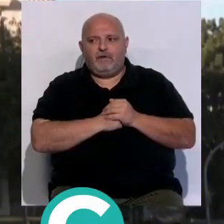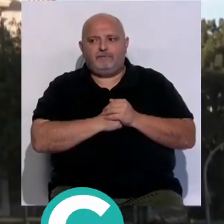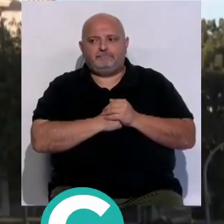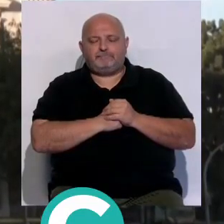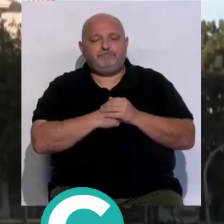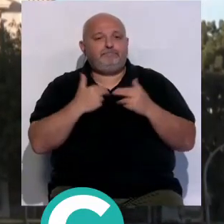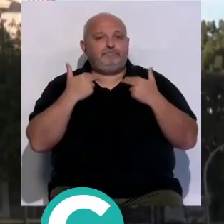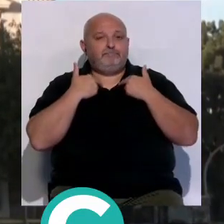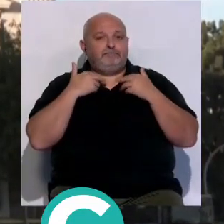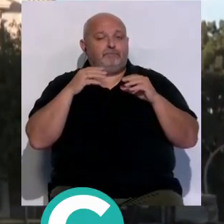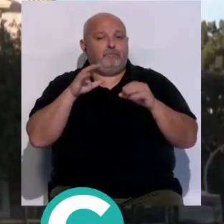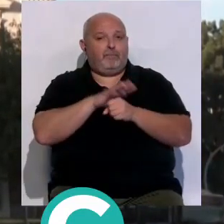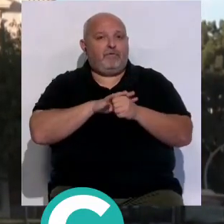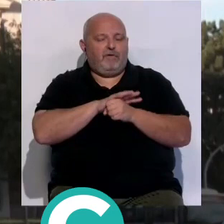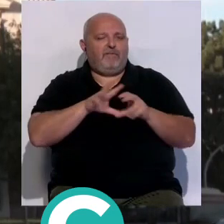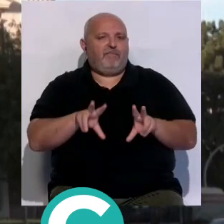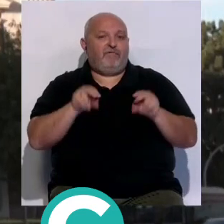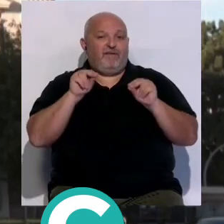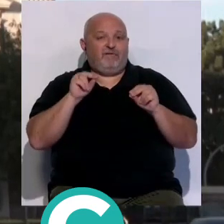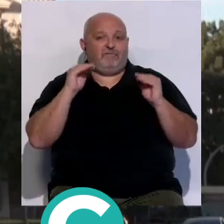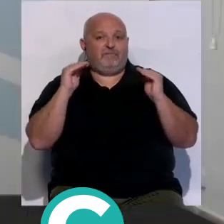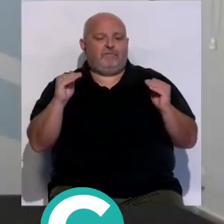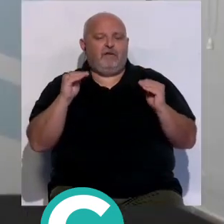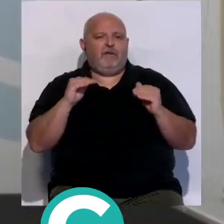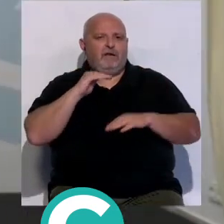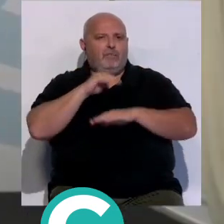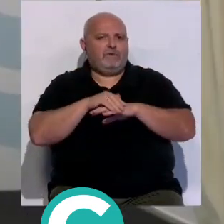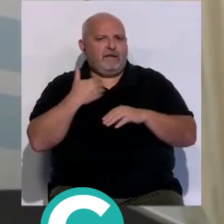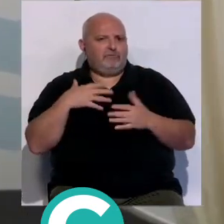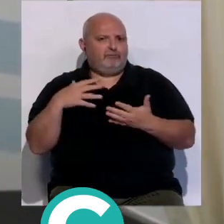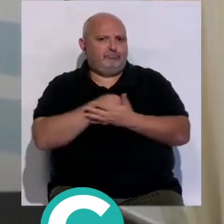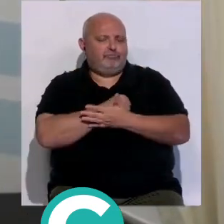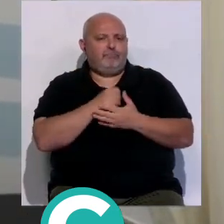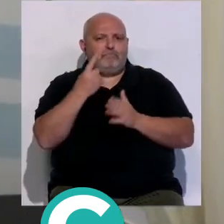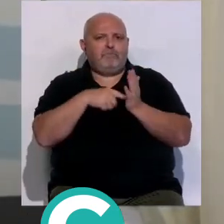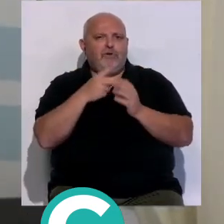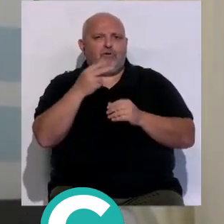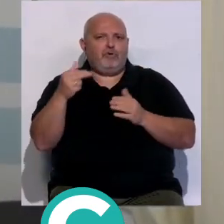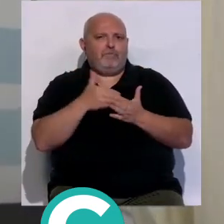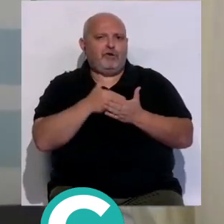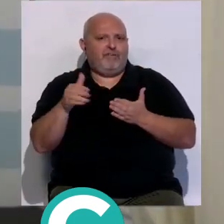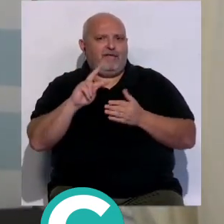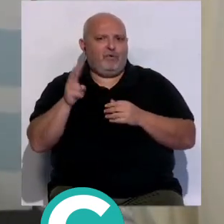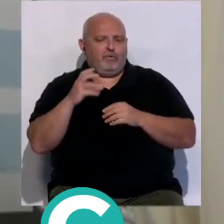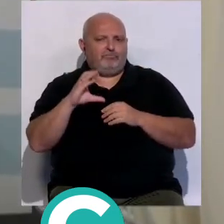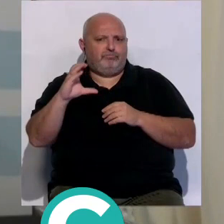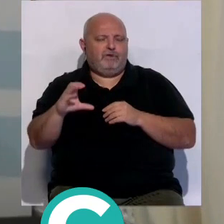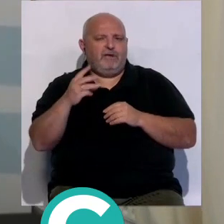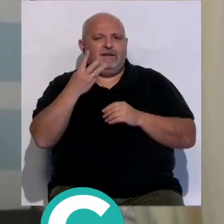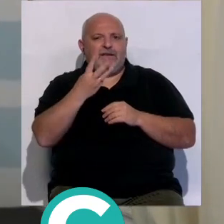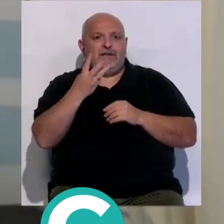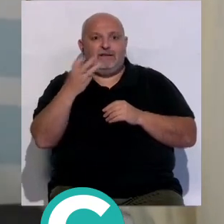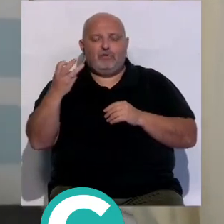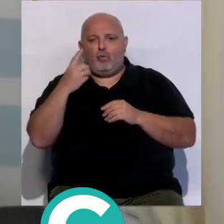la Diputación Provincial llegará al final del mandato con la tarea hecha aportando 1200 millones de euros una media de 300